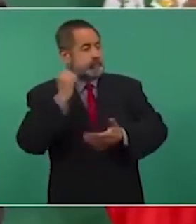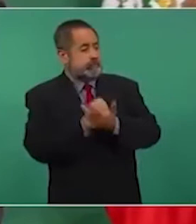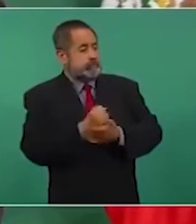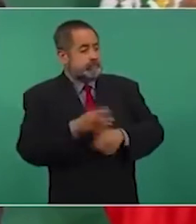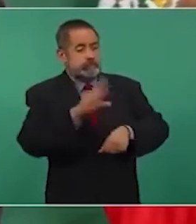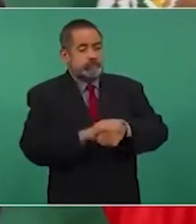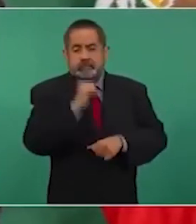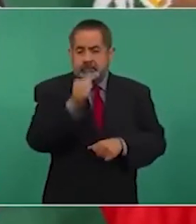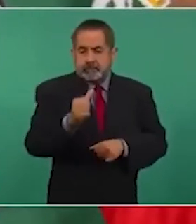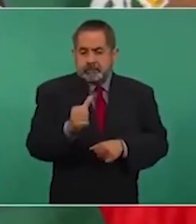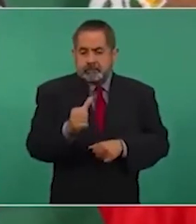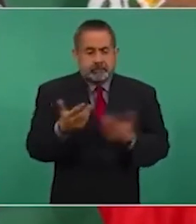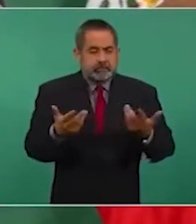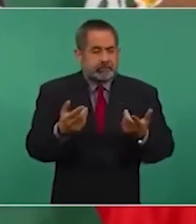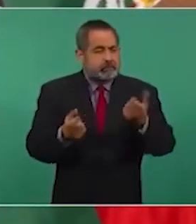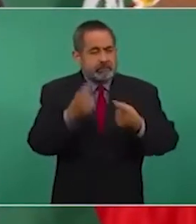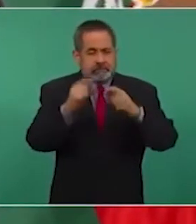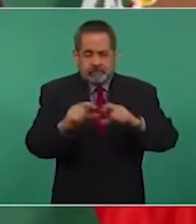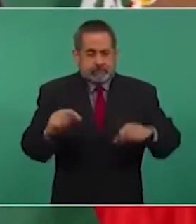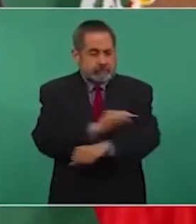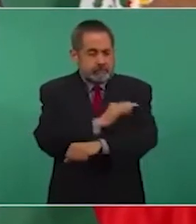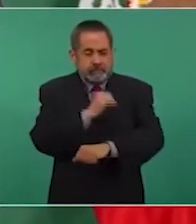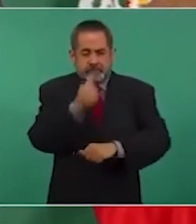algunas vacunas.